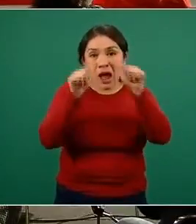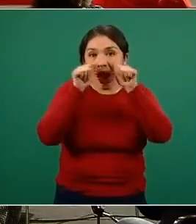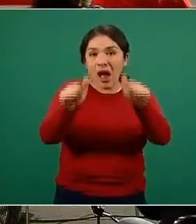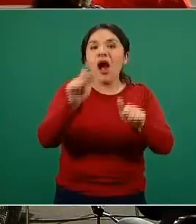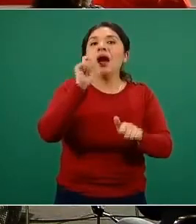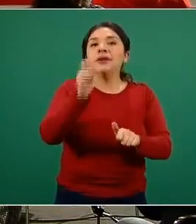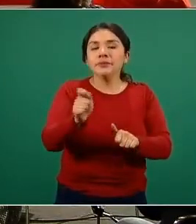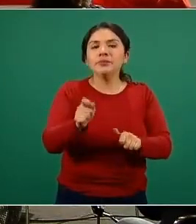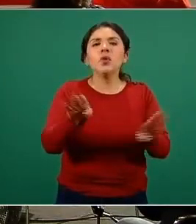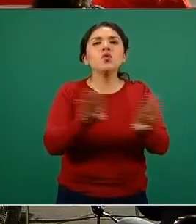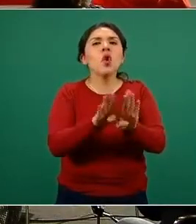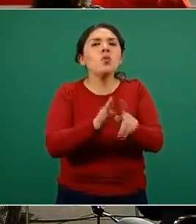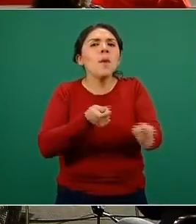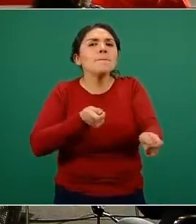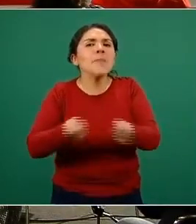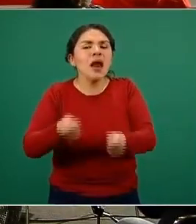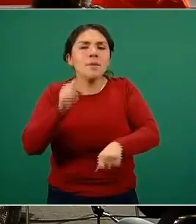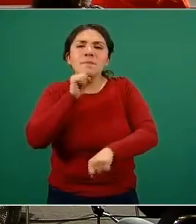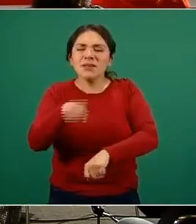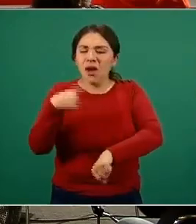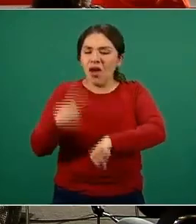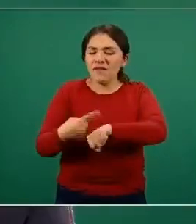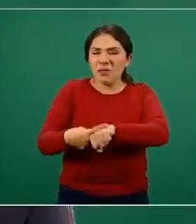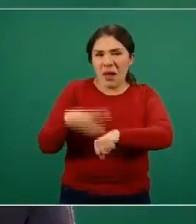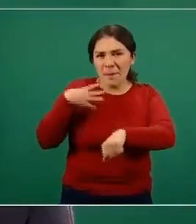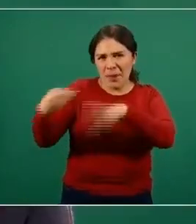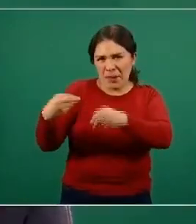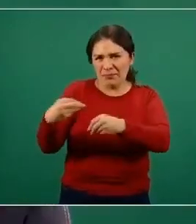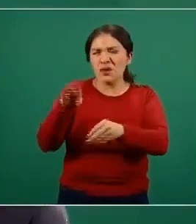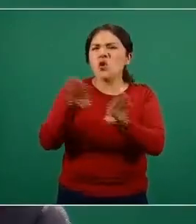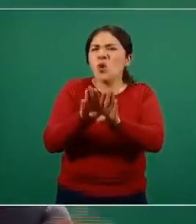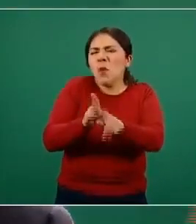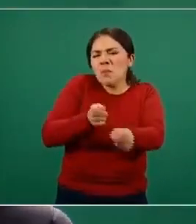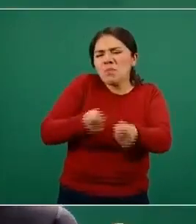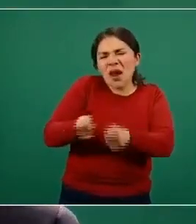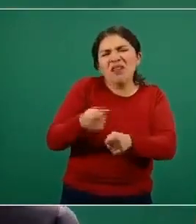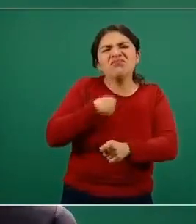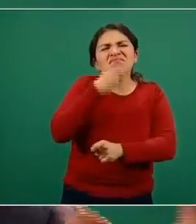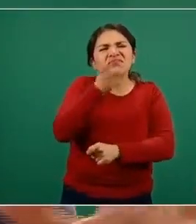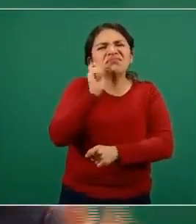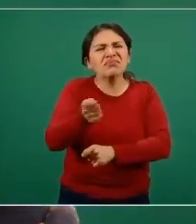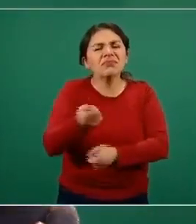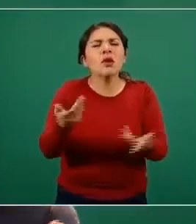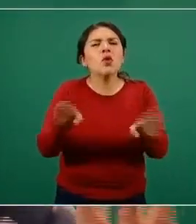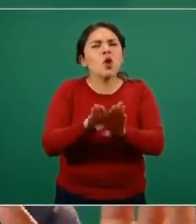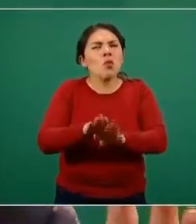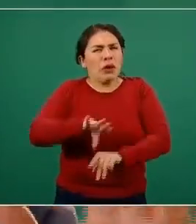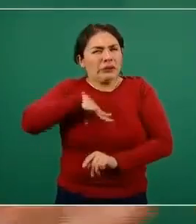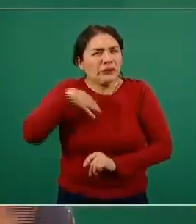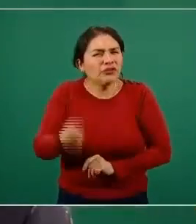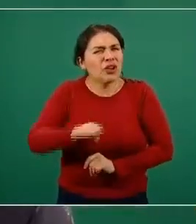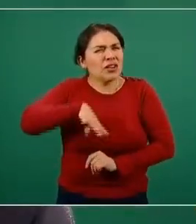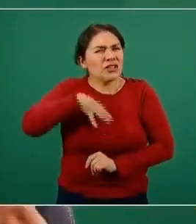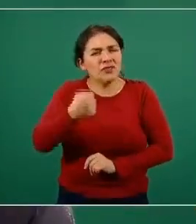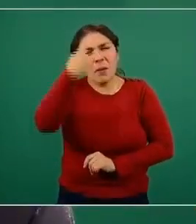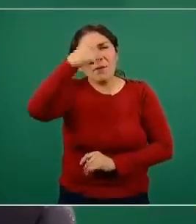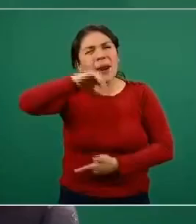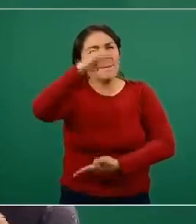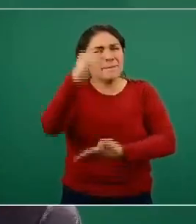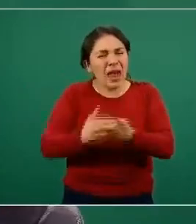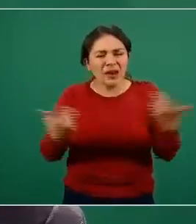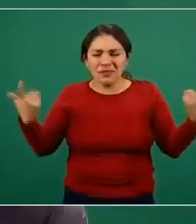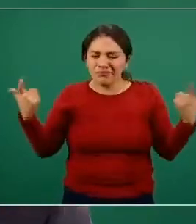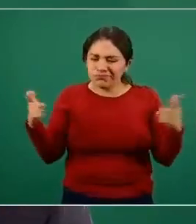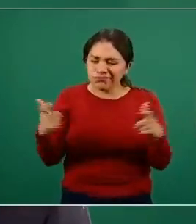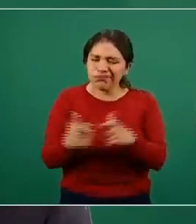tiene que ver con el manejo mismo de la epidemia. Cuando hablamos de manejo de la epidemia nos referimos a los esfuerzos de reducción, de